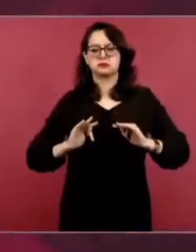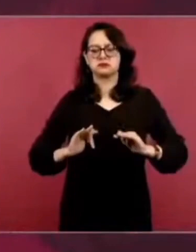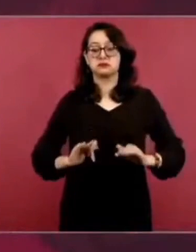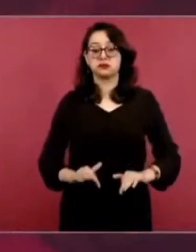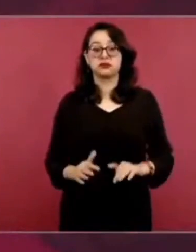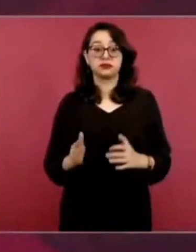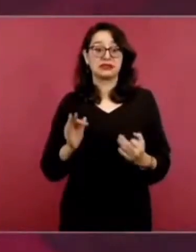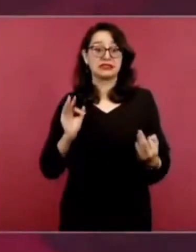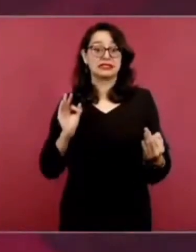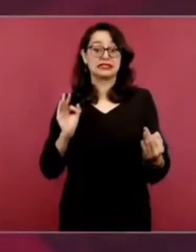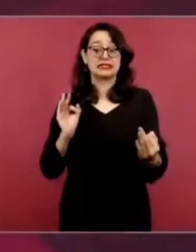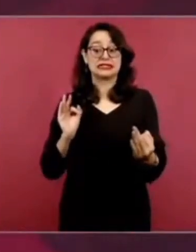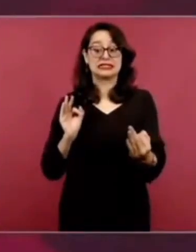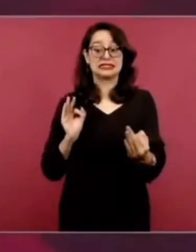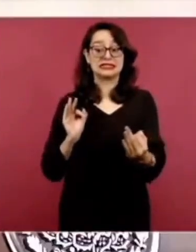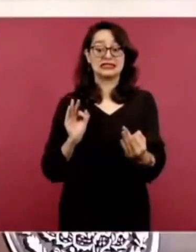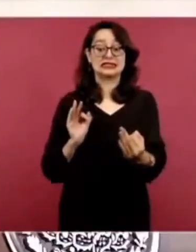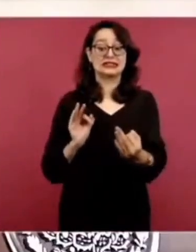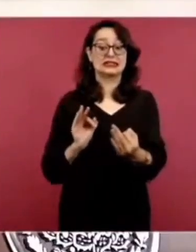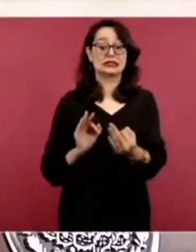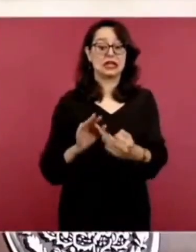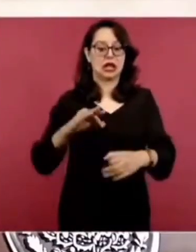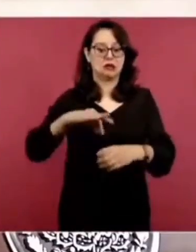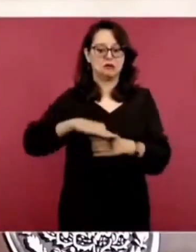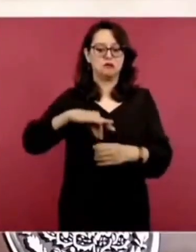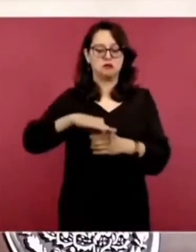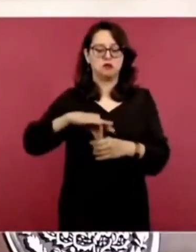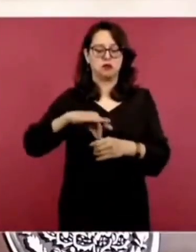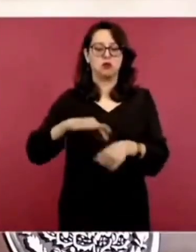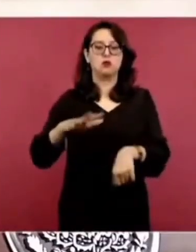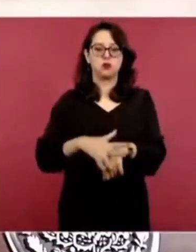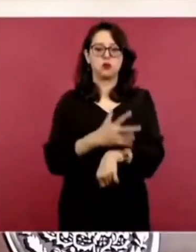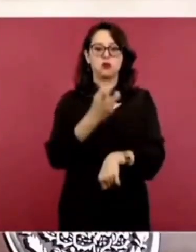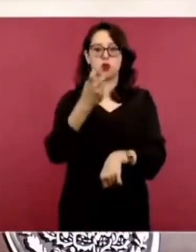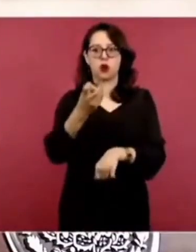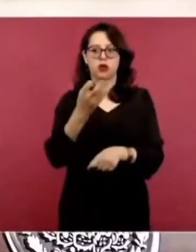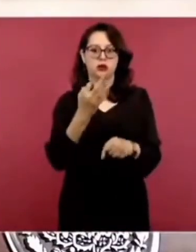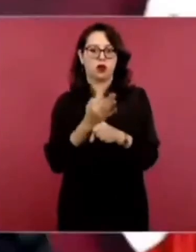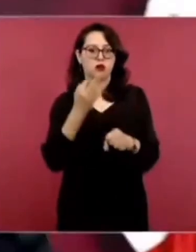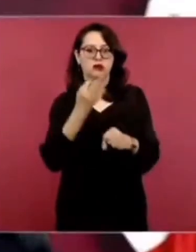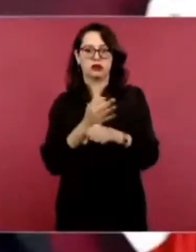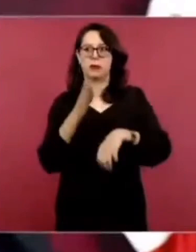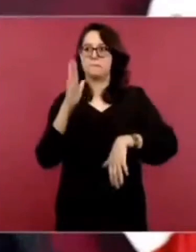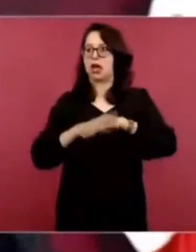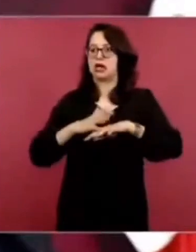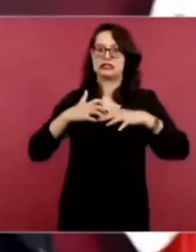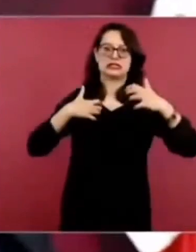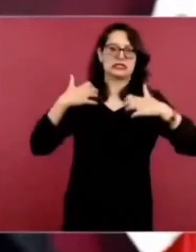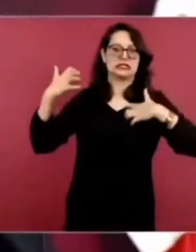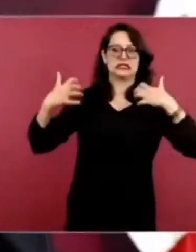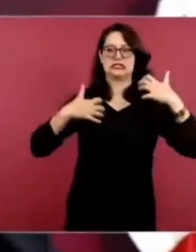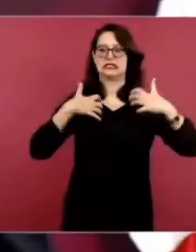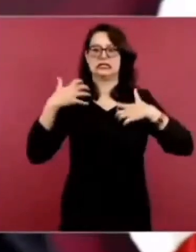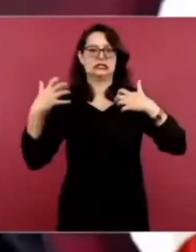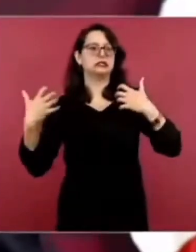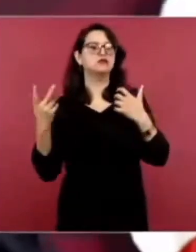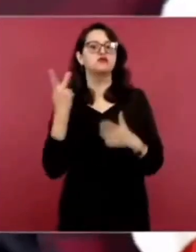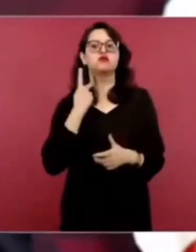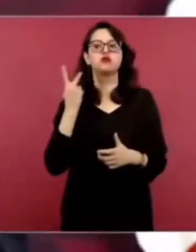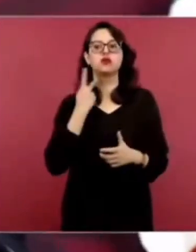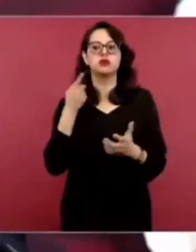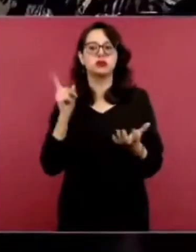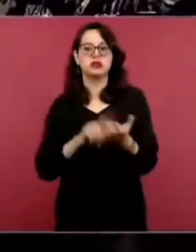acercando las elecciones, que ese es el motivo de que haya esta confrontación